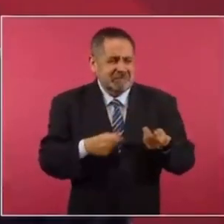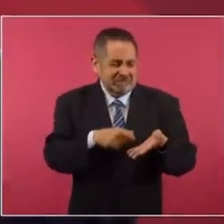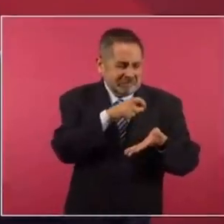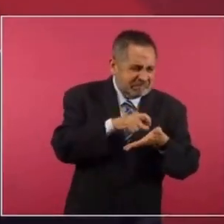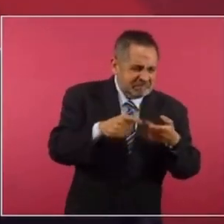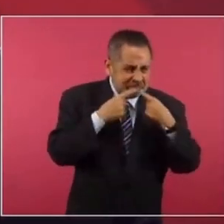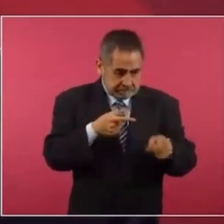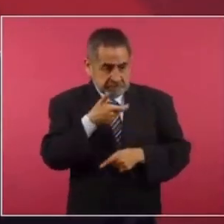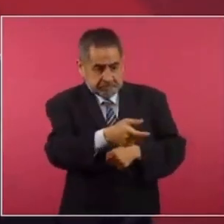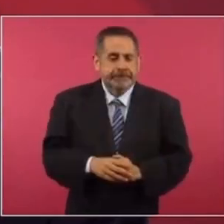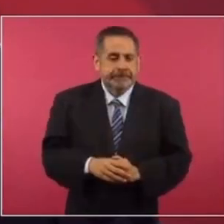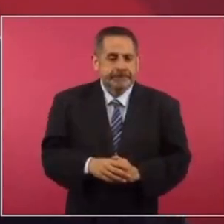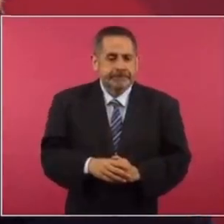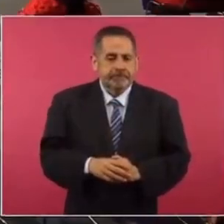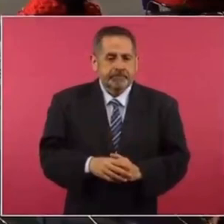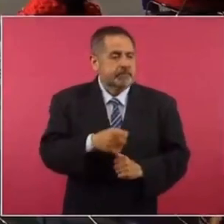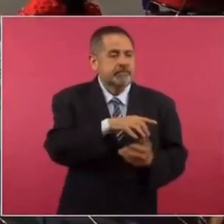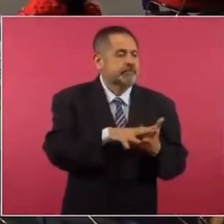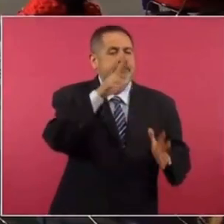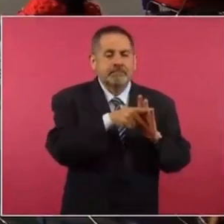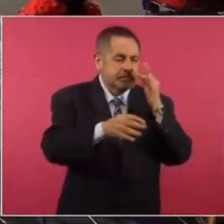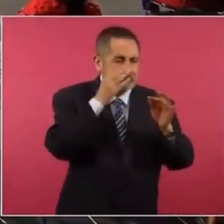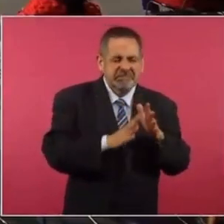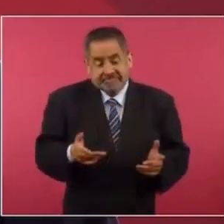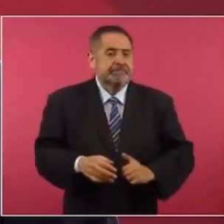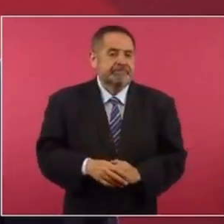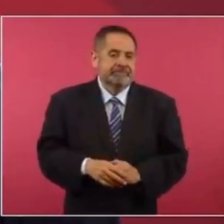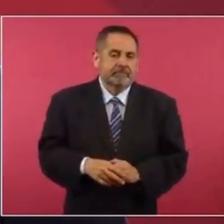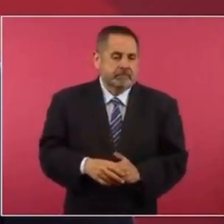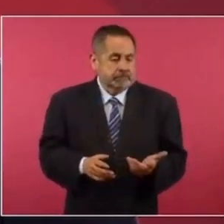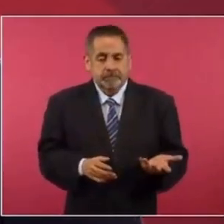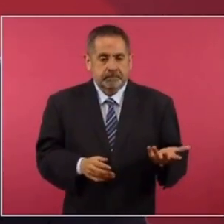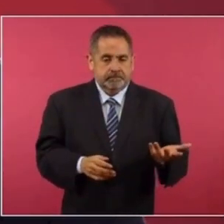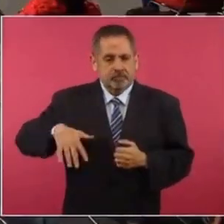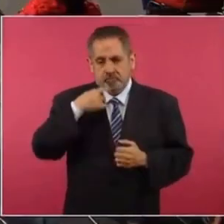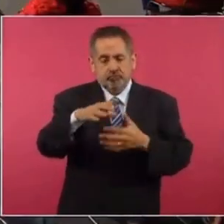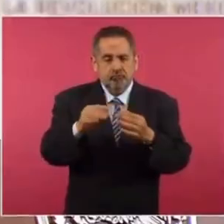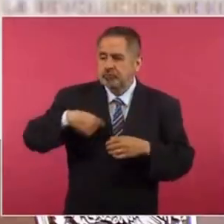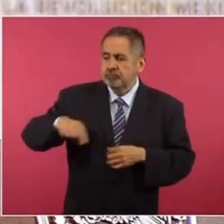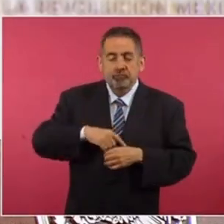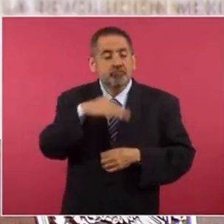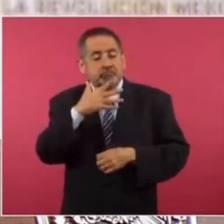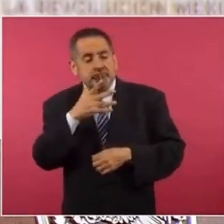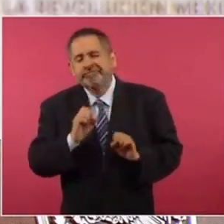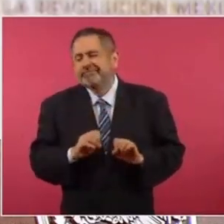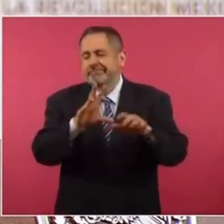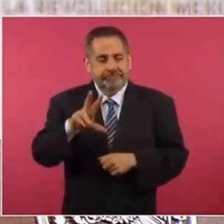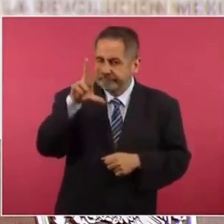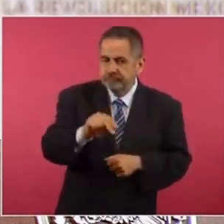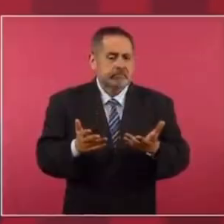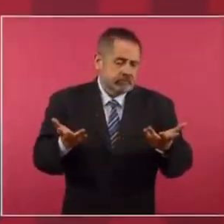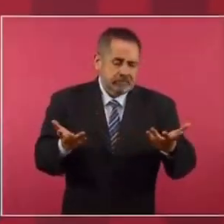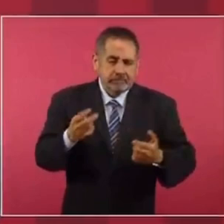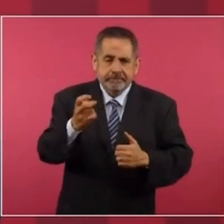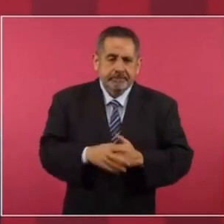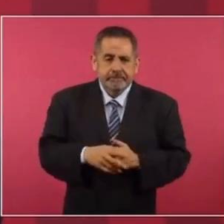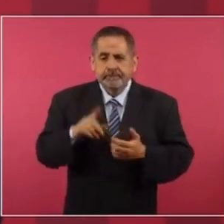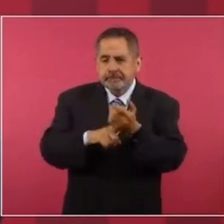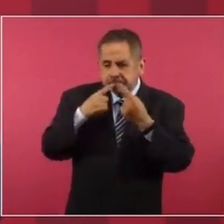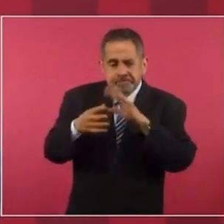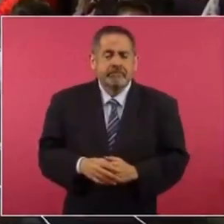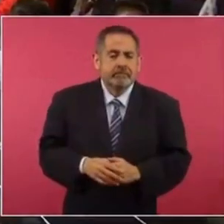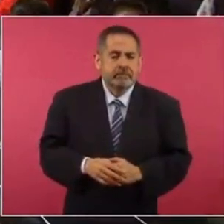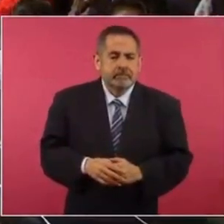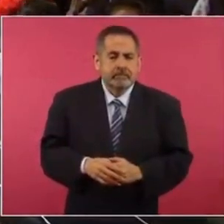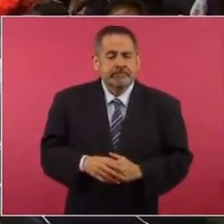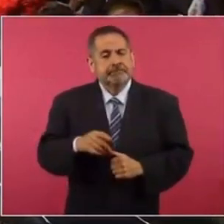compran a todo el que se deja. La mayoría de los medios en contra. ¿Cuál es la clave? No permitir la corrupción, no permitir la impunidad, y atender a